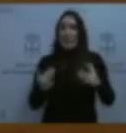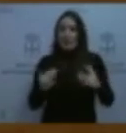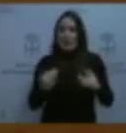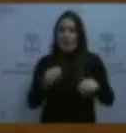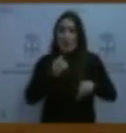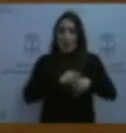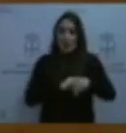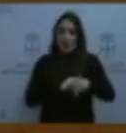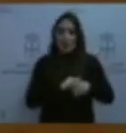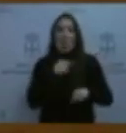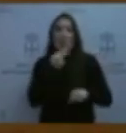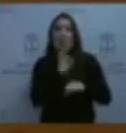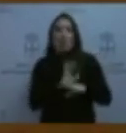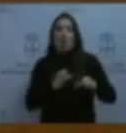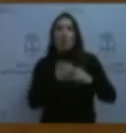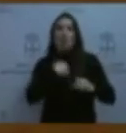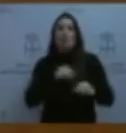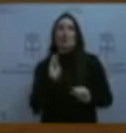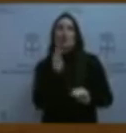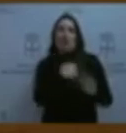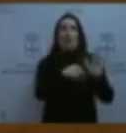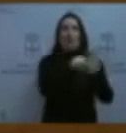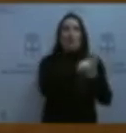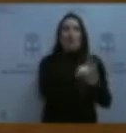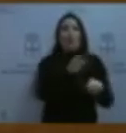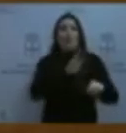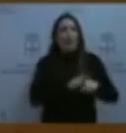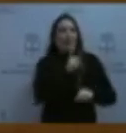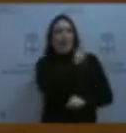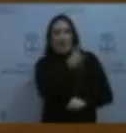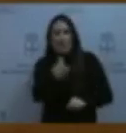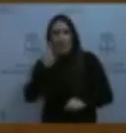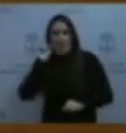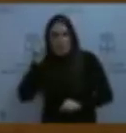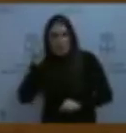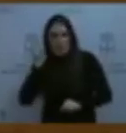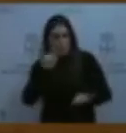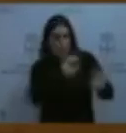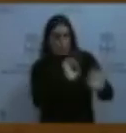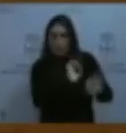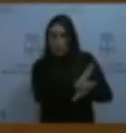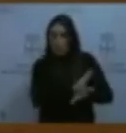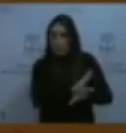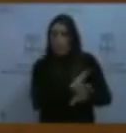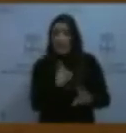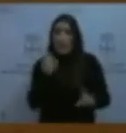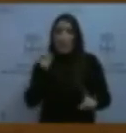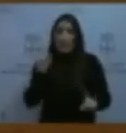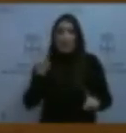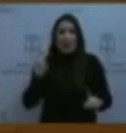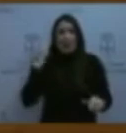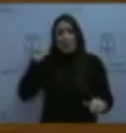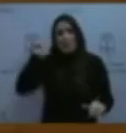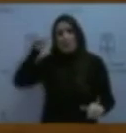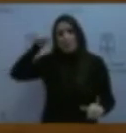metemos para asunto del Pleno esta interpelación. El martes se ponen en comunicación con el profesor que lleva mucho tiempo